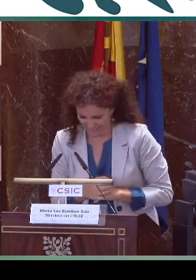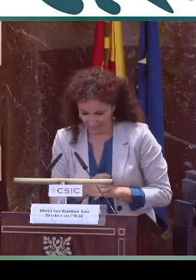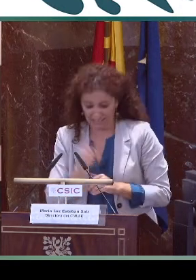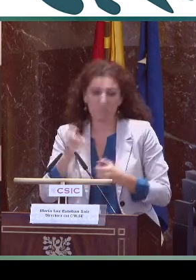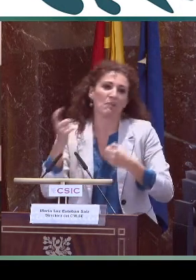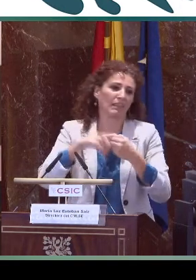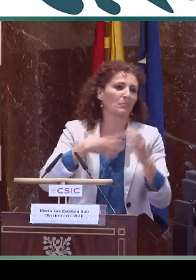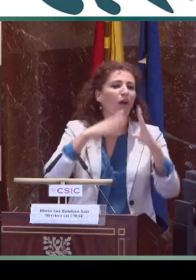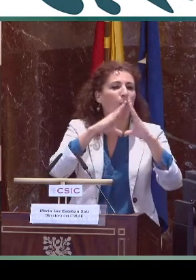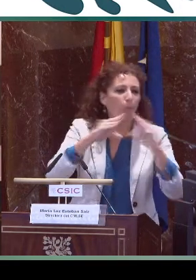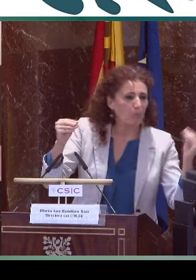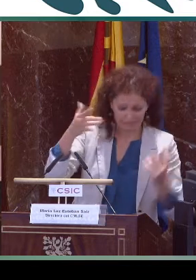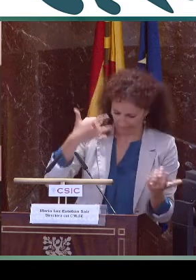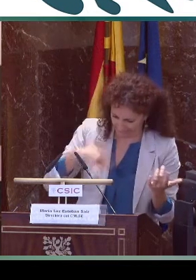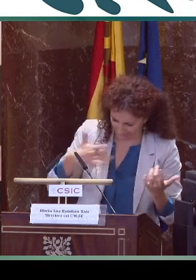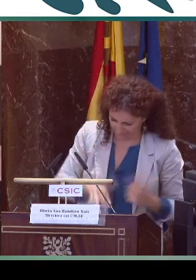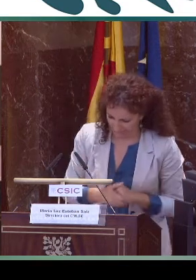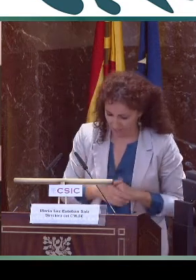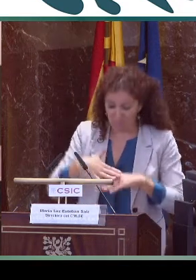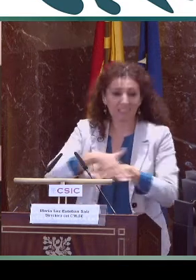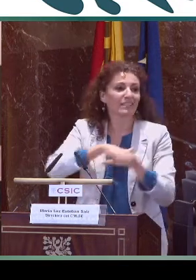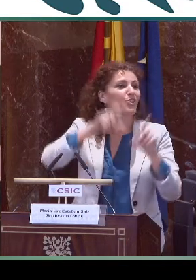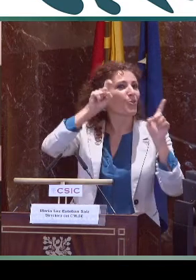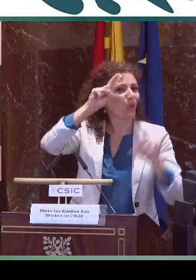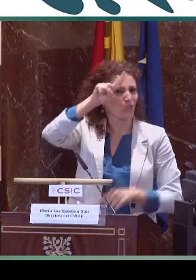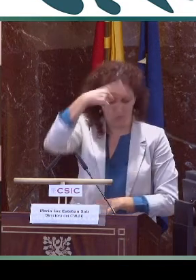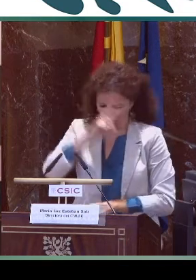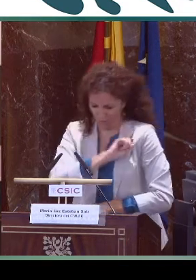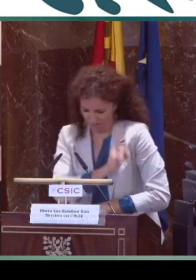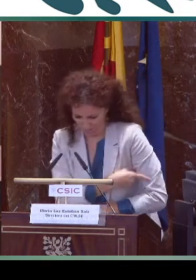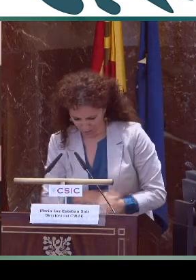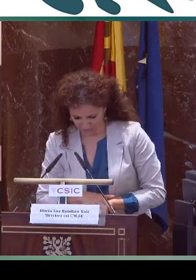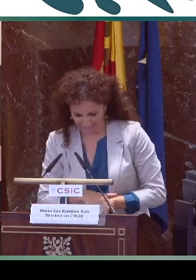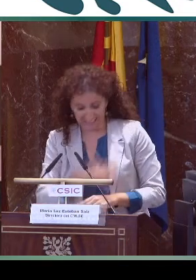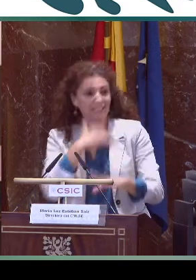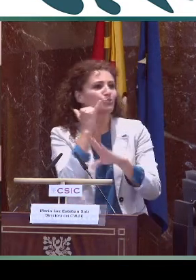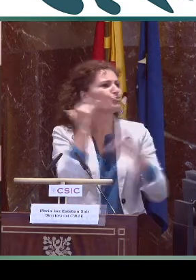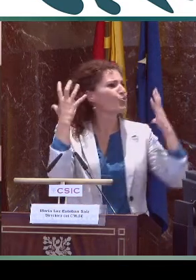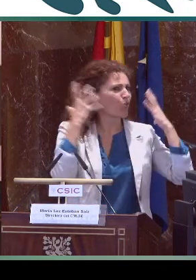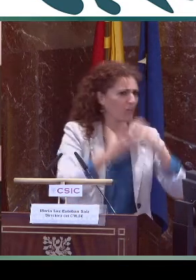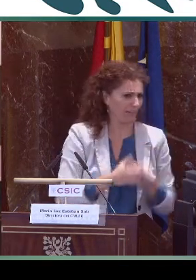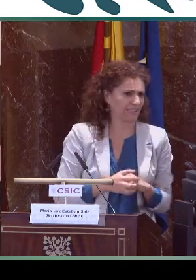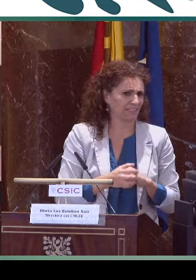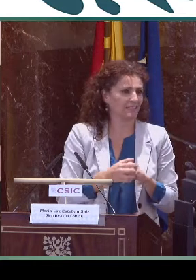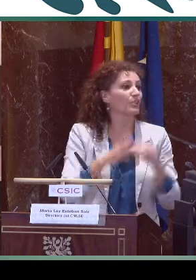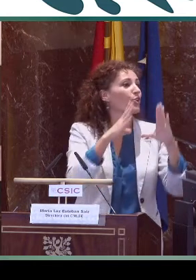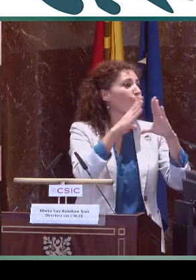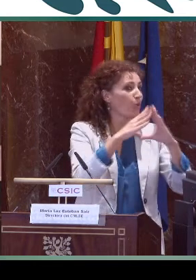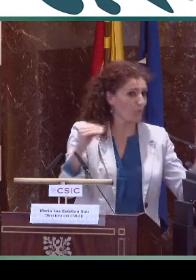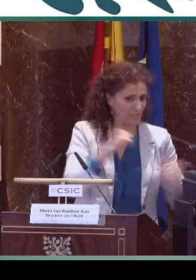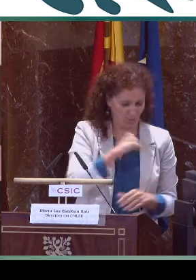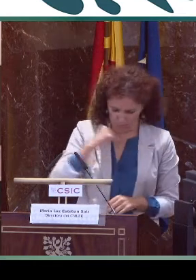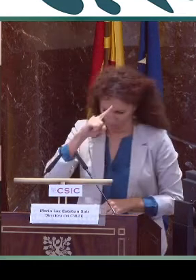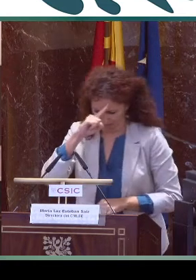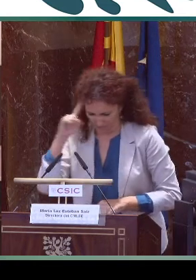Investigaciones Científicas y participa la Universidad de Sevilla, el Ministerio de Educación, Cultura y Deporte, el Instituto Cervantes,